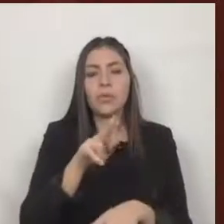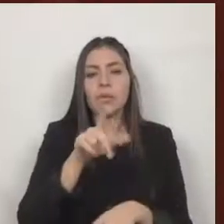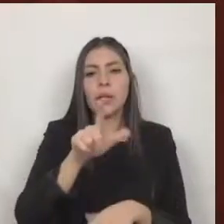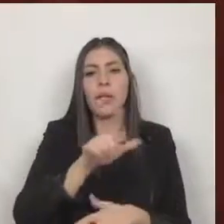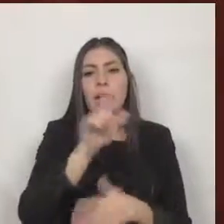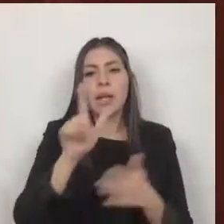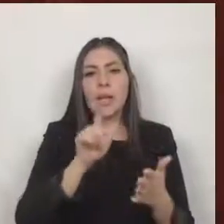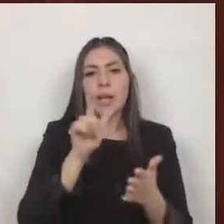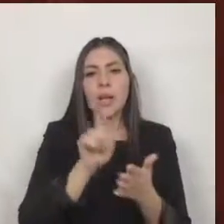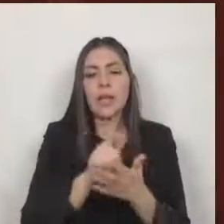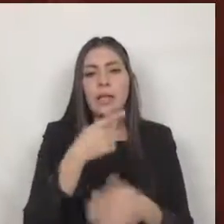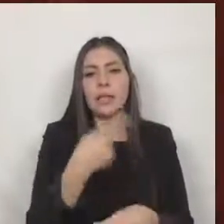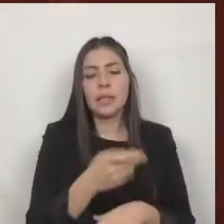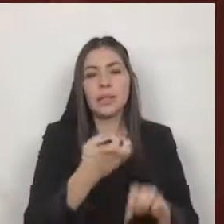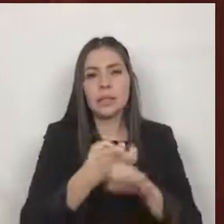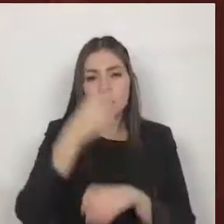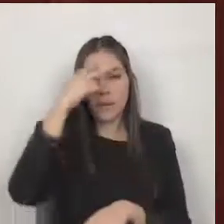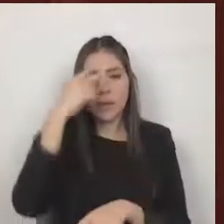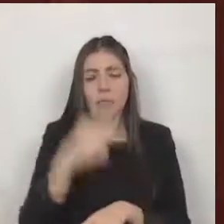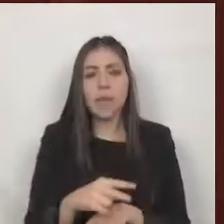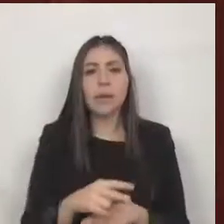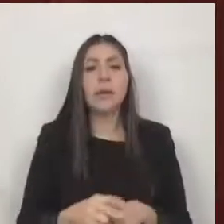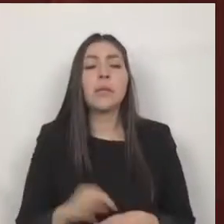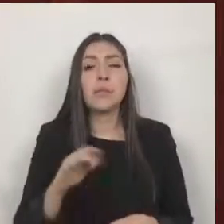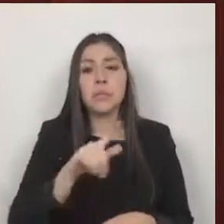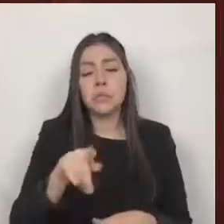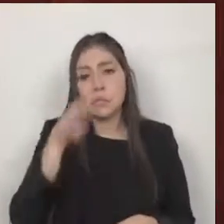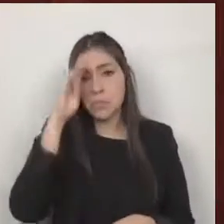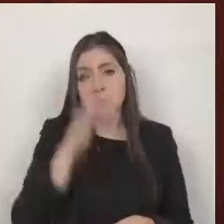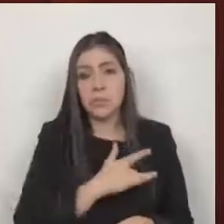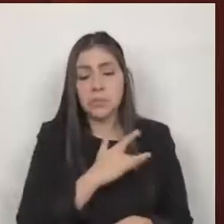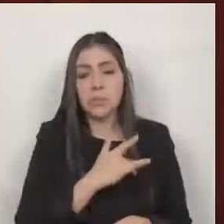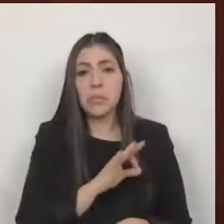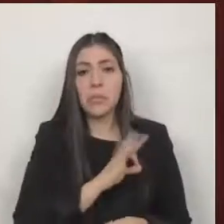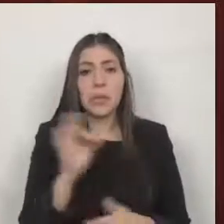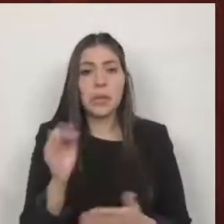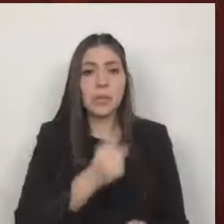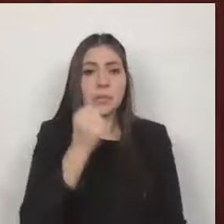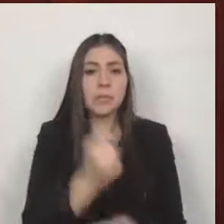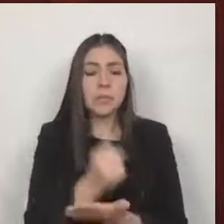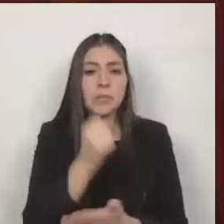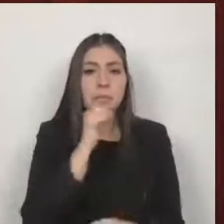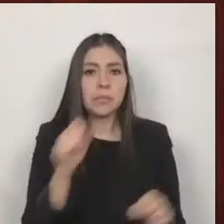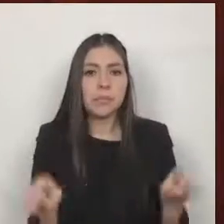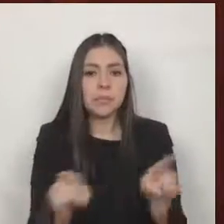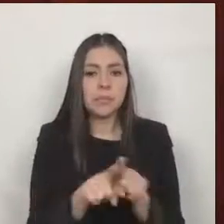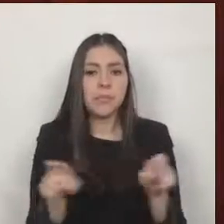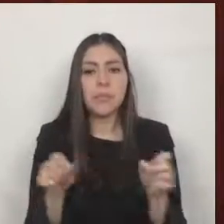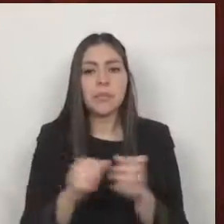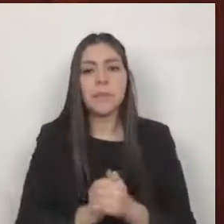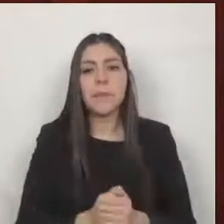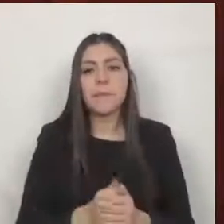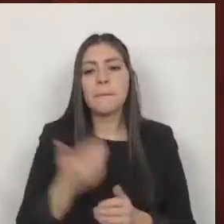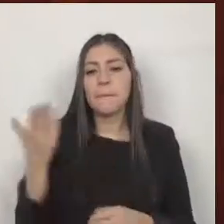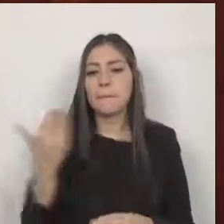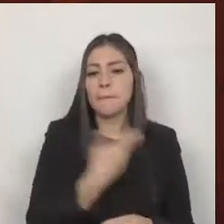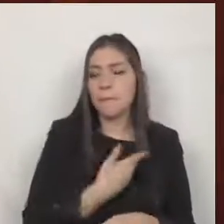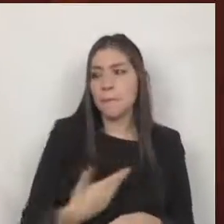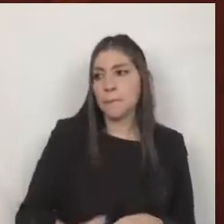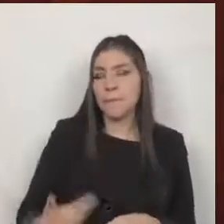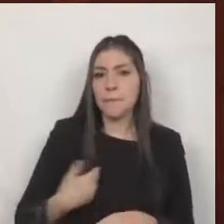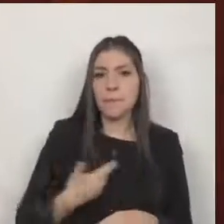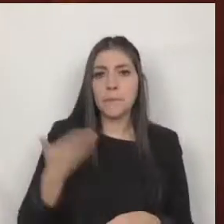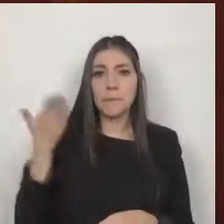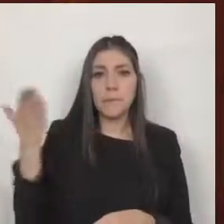méxico para que si se estima conveniente se apruebe en sus términos presidenta solicito toda